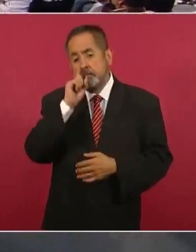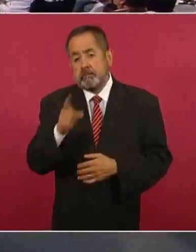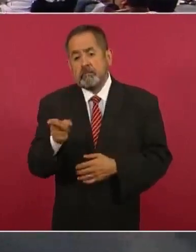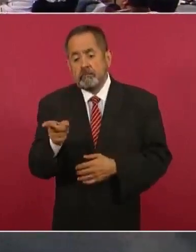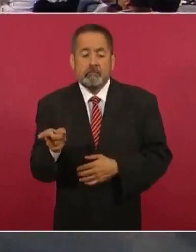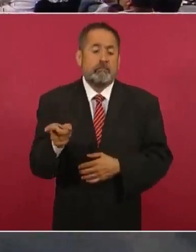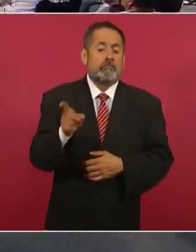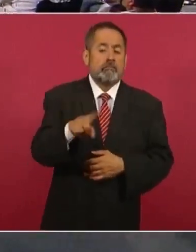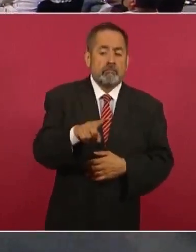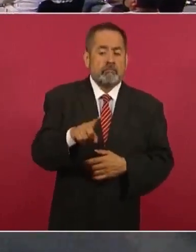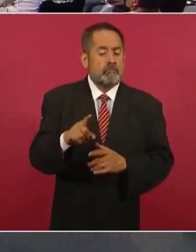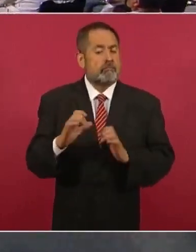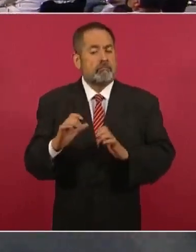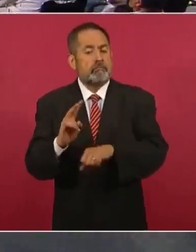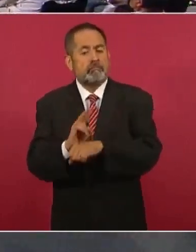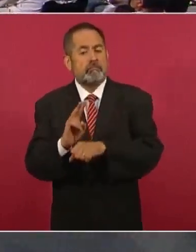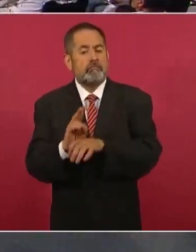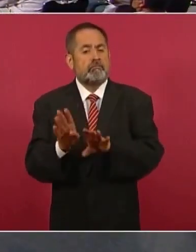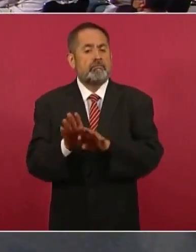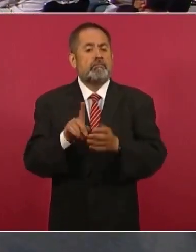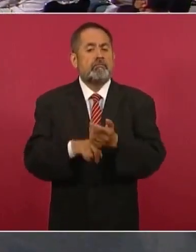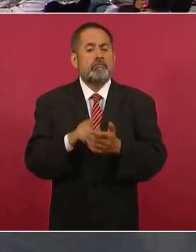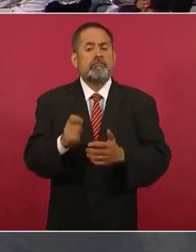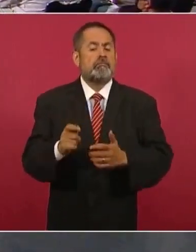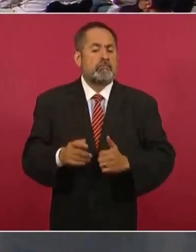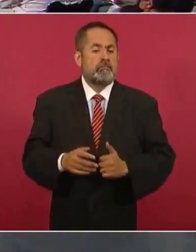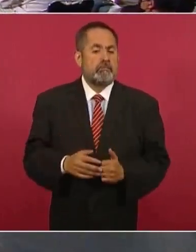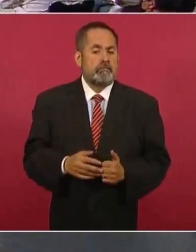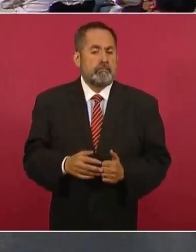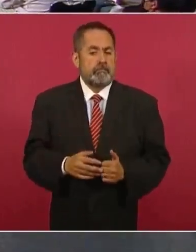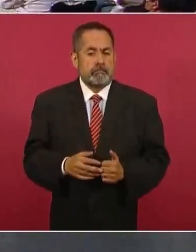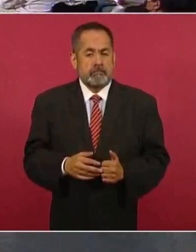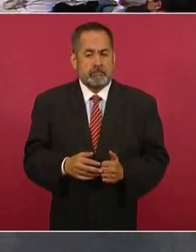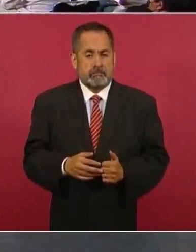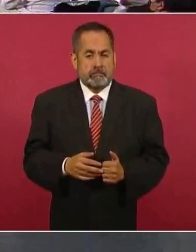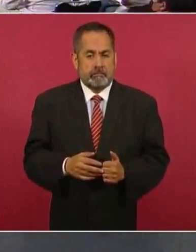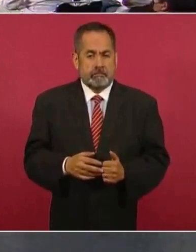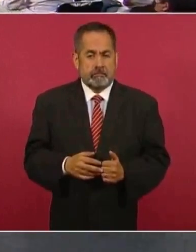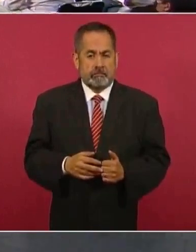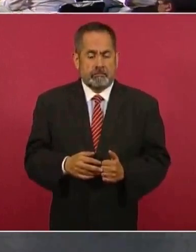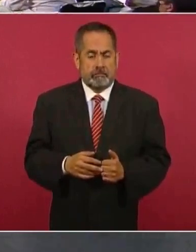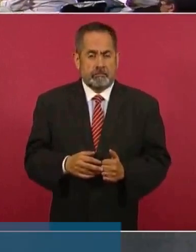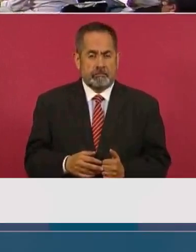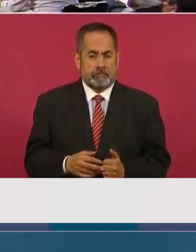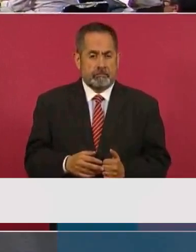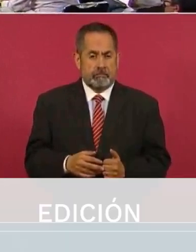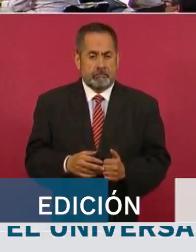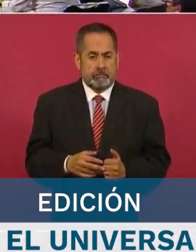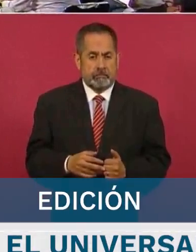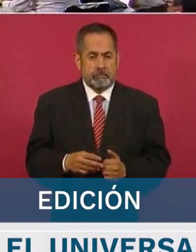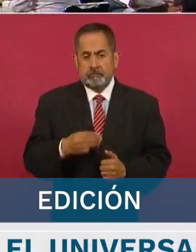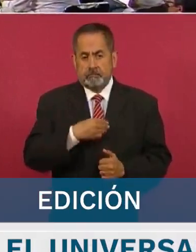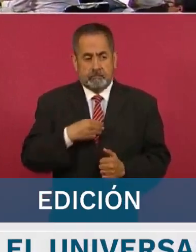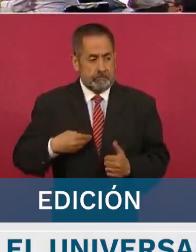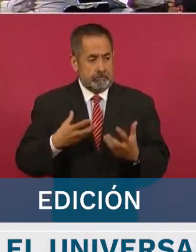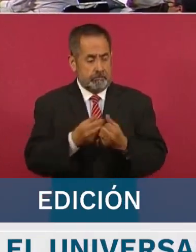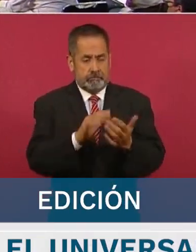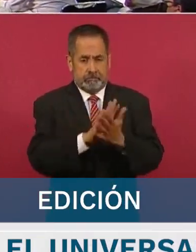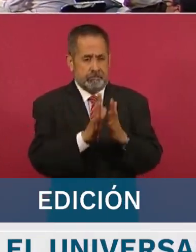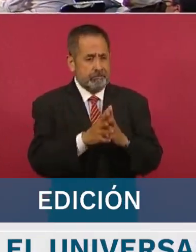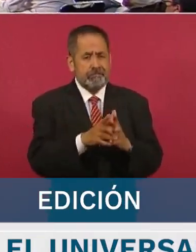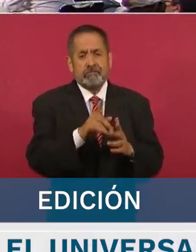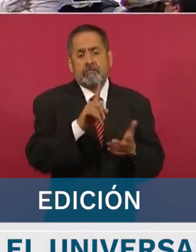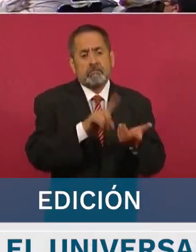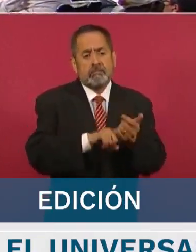los integrantes de las bandas, son seres